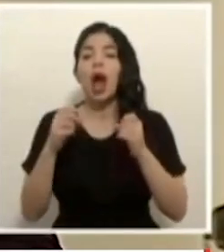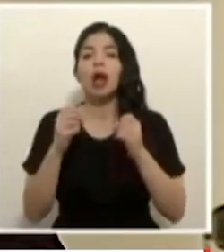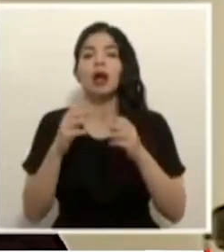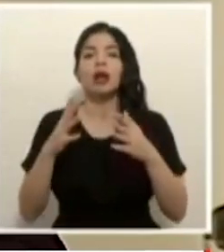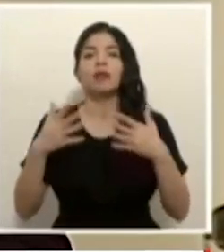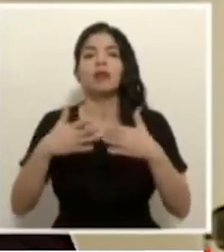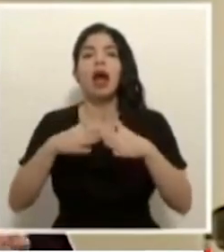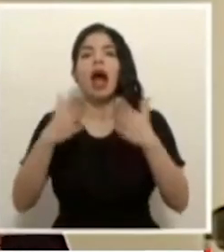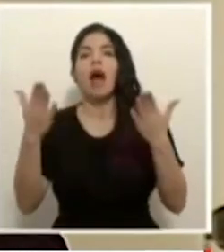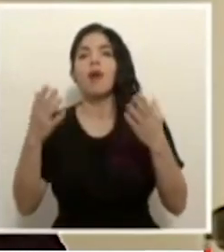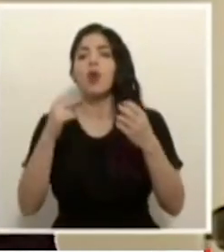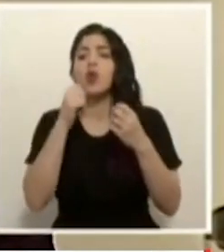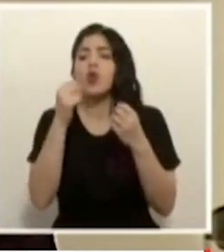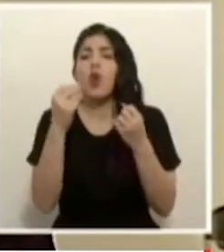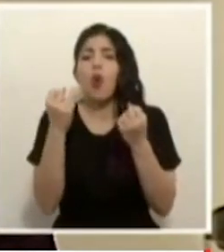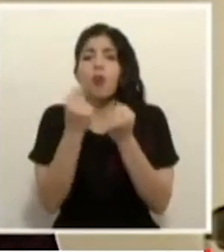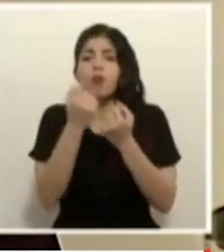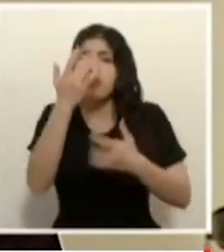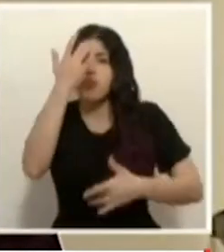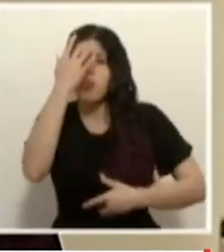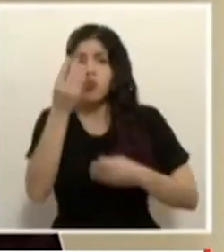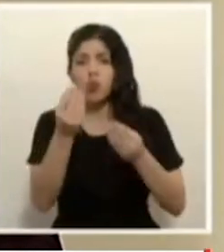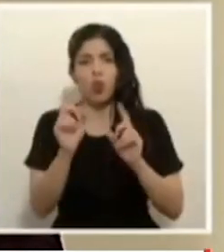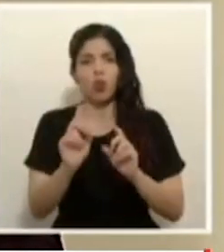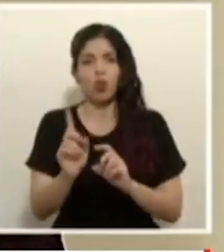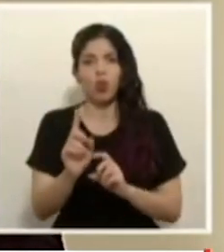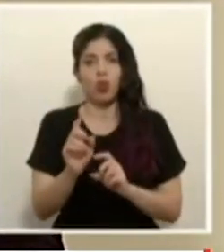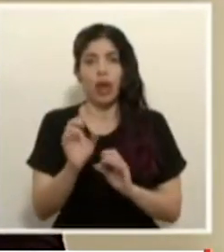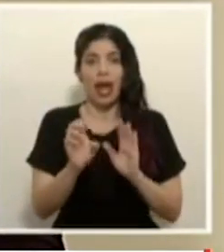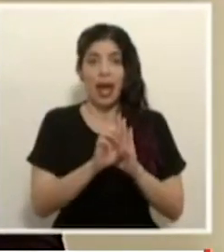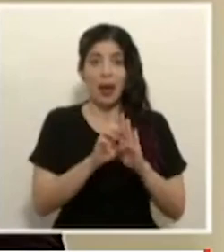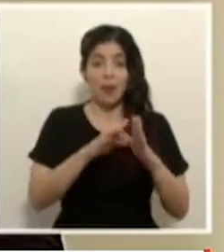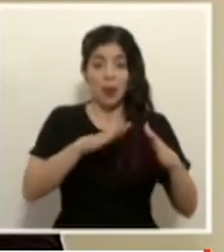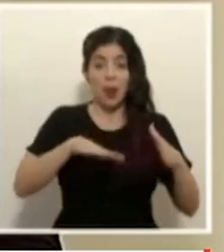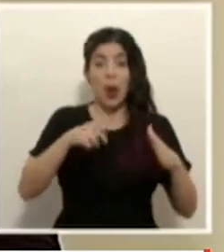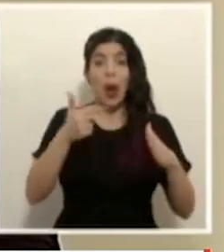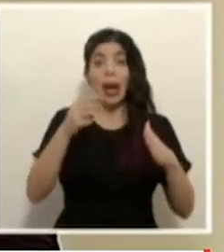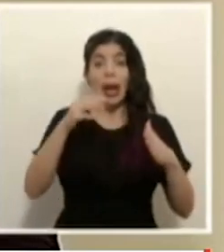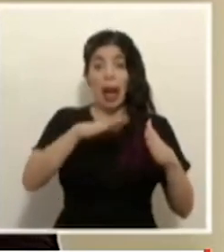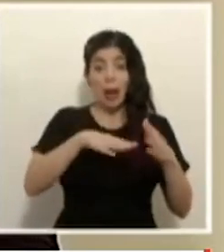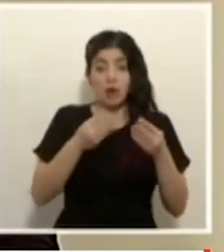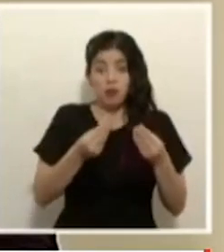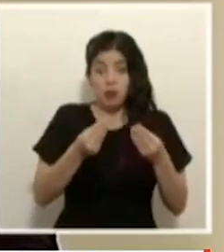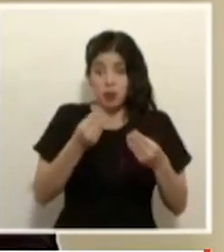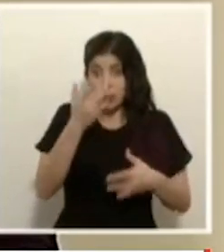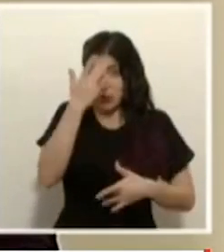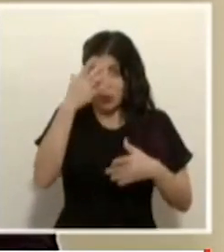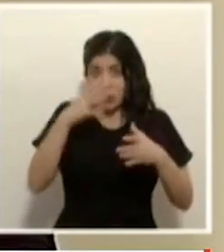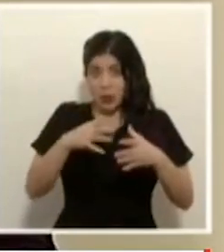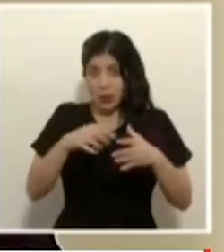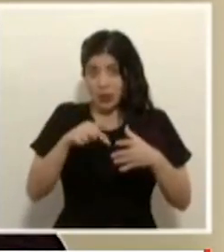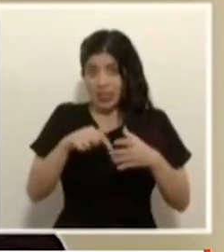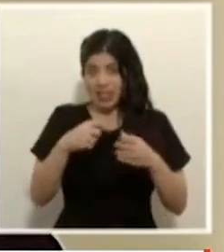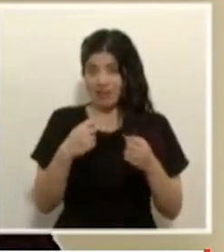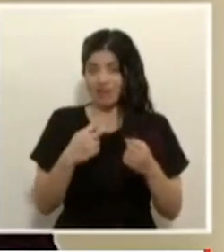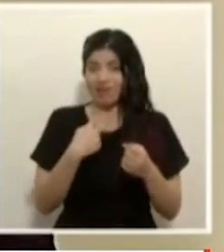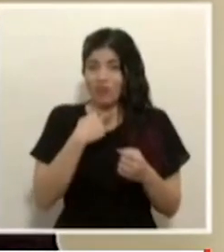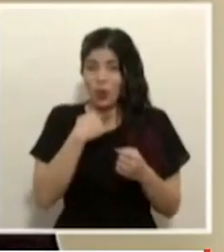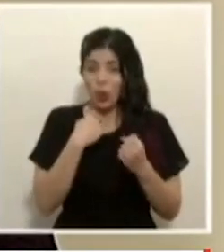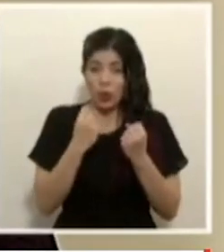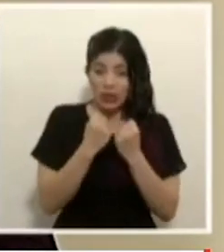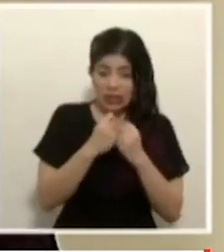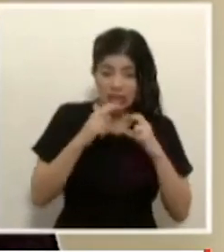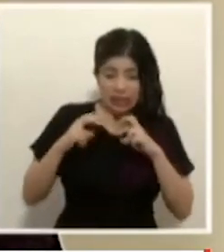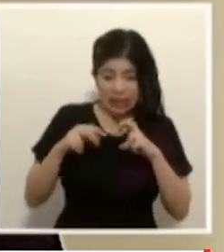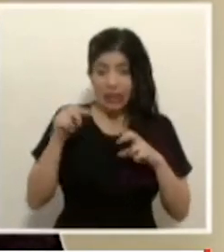áreas que no tienen la cantidad de casos que tenemos en las áreas en las grandes áreas metropolitanas que es donde está verdaderamente ese colapso de hacer todo el seguimiento